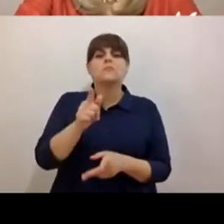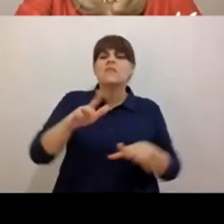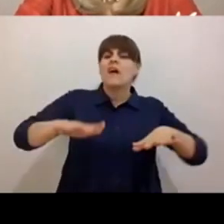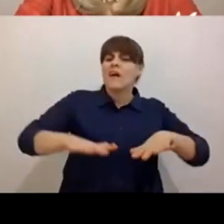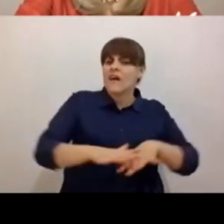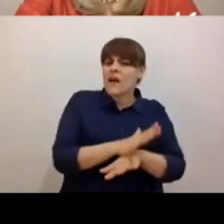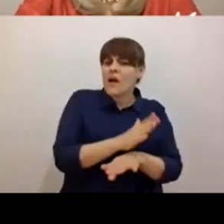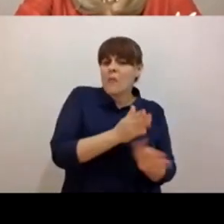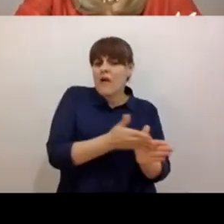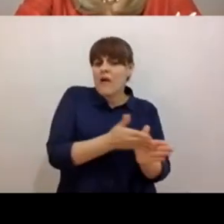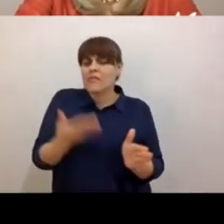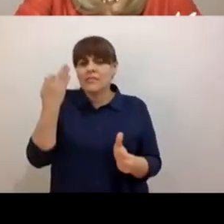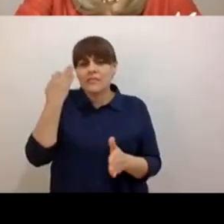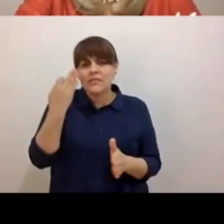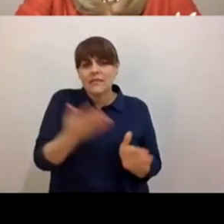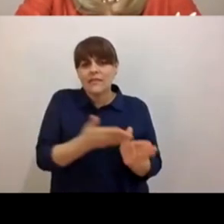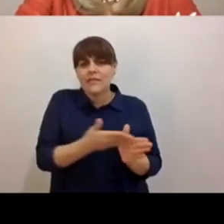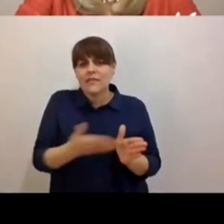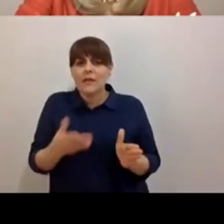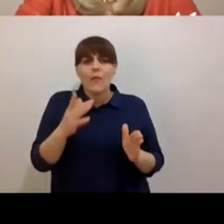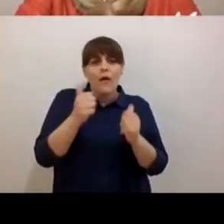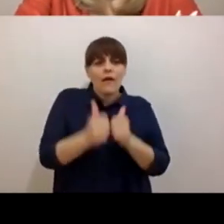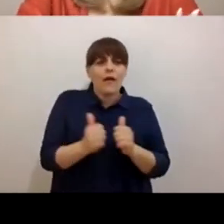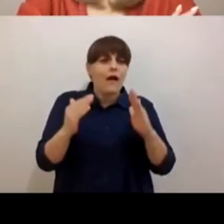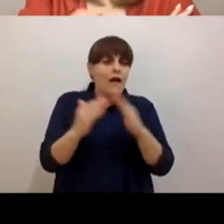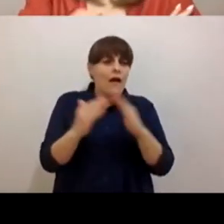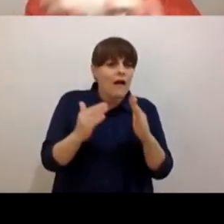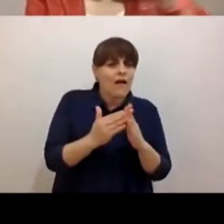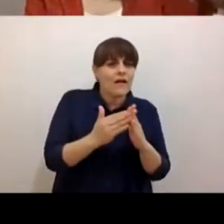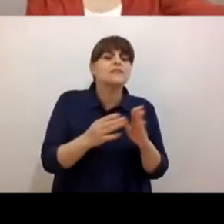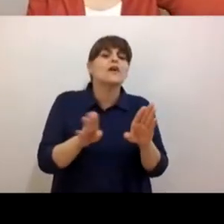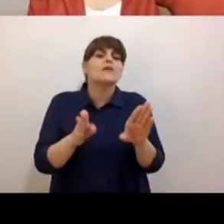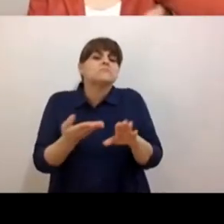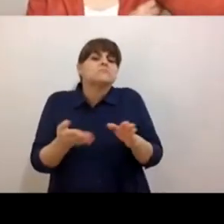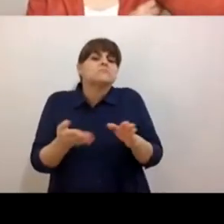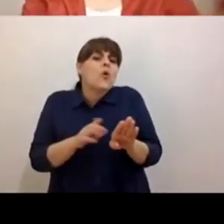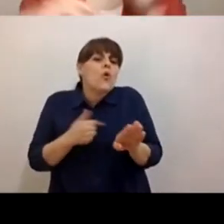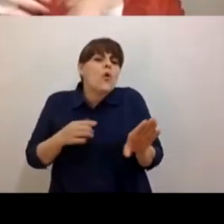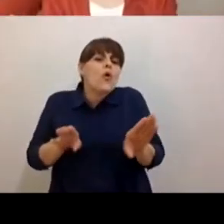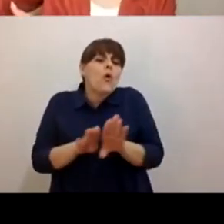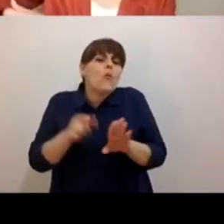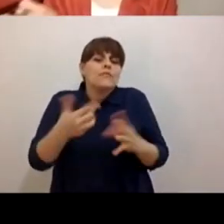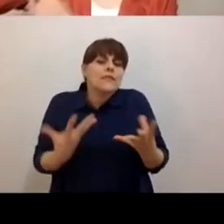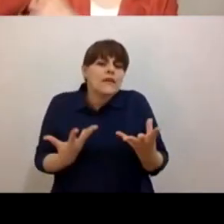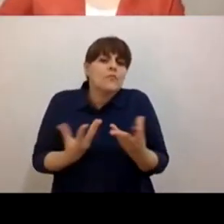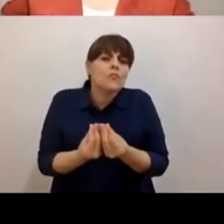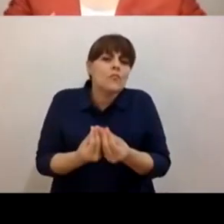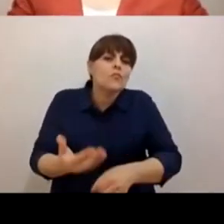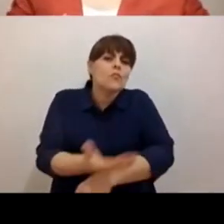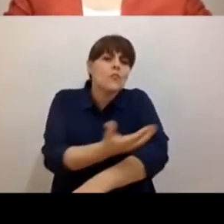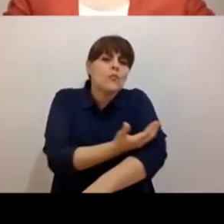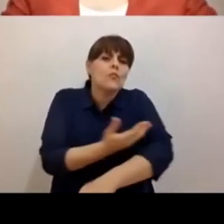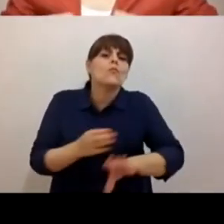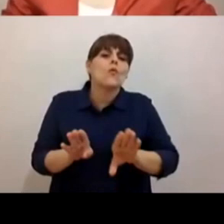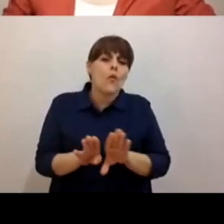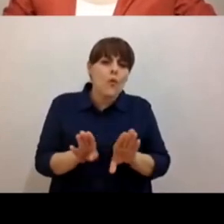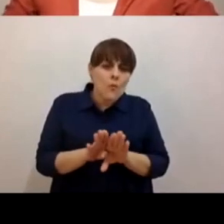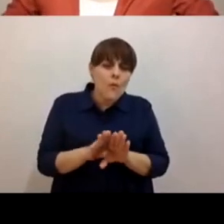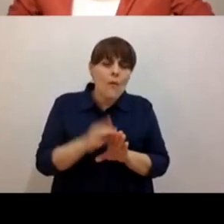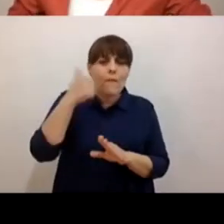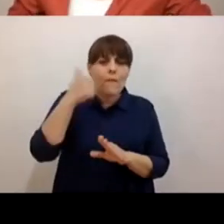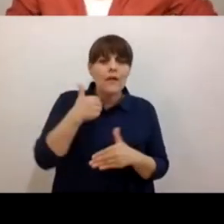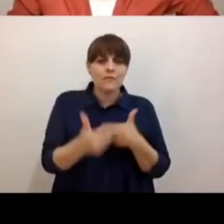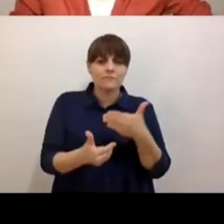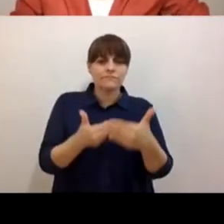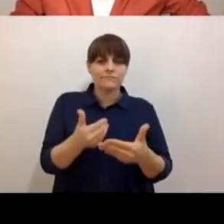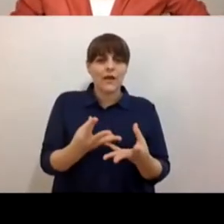perdido debido a la cuarentena? ¿Cómo te puedo acompañar a transitar por esas pérdidas, no? Para los niños y